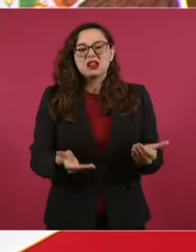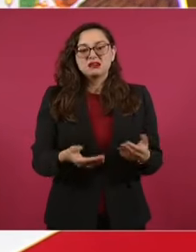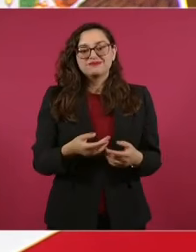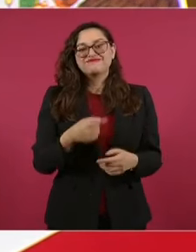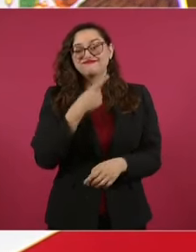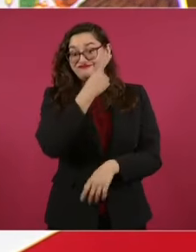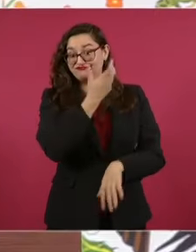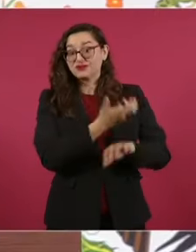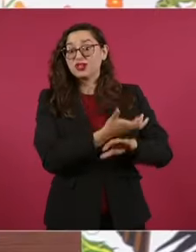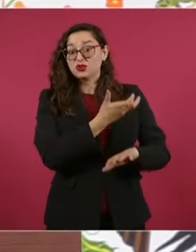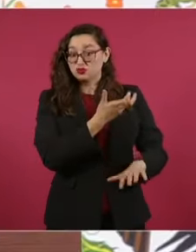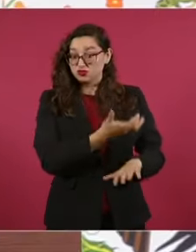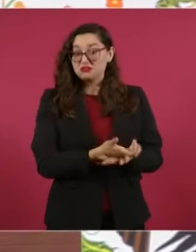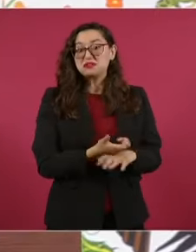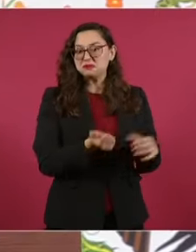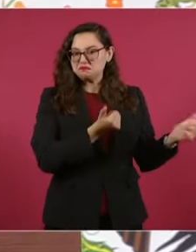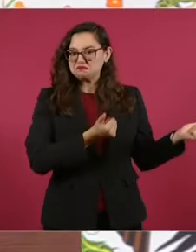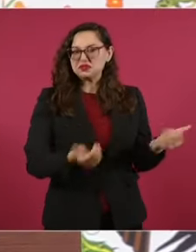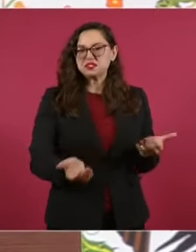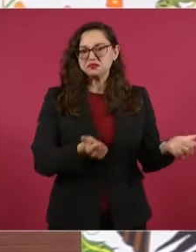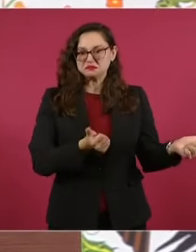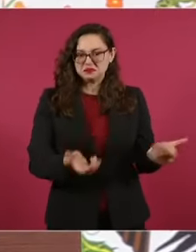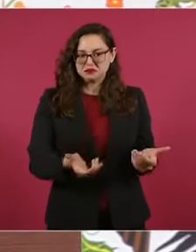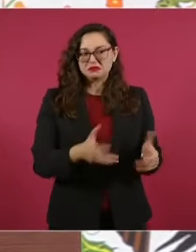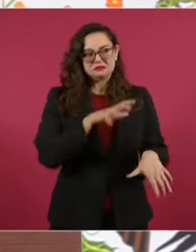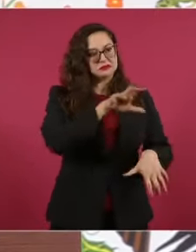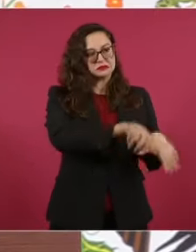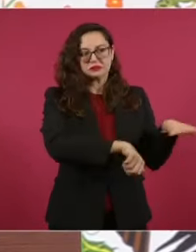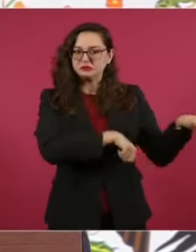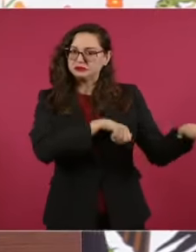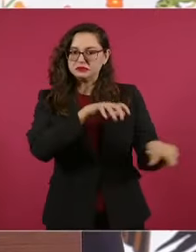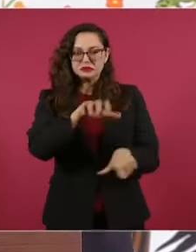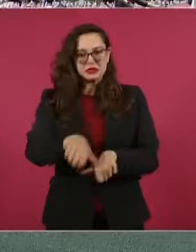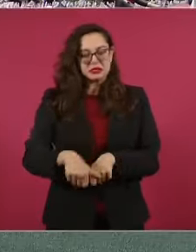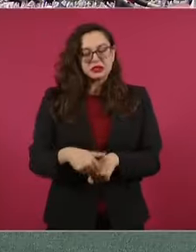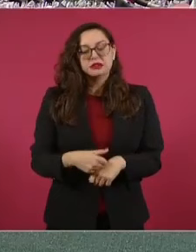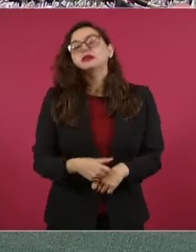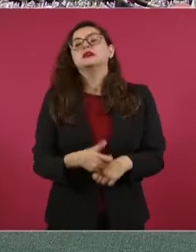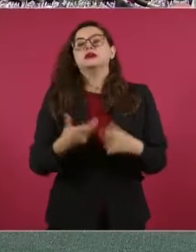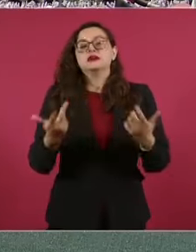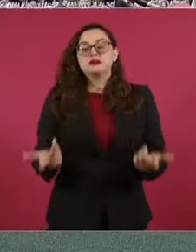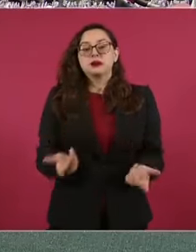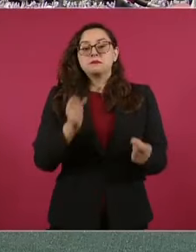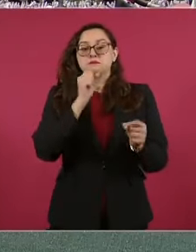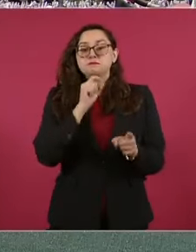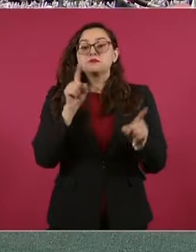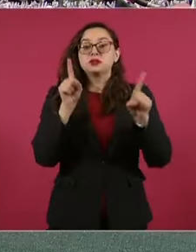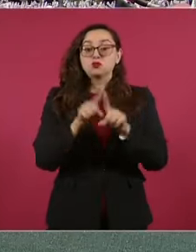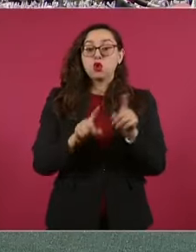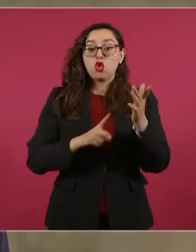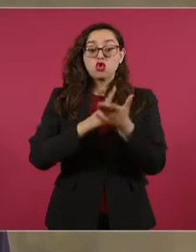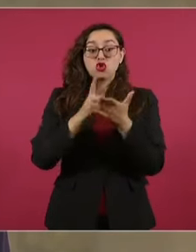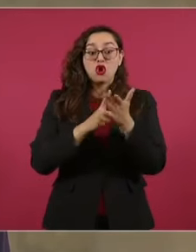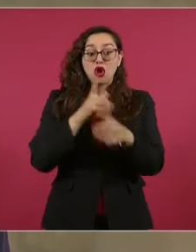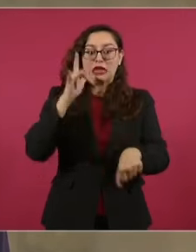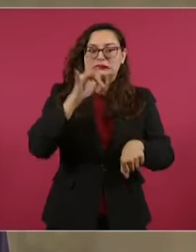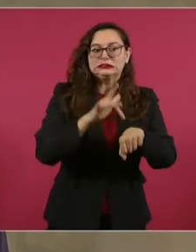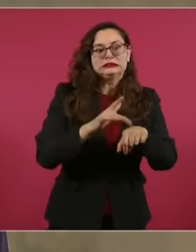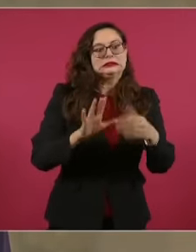de Estados Unidos. Hemos impulsado campañas contra el consumo de droga,